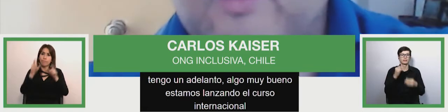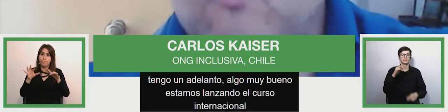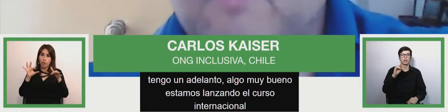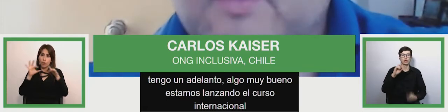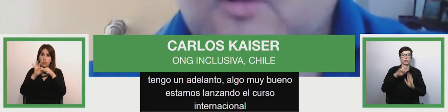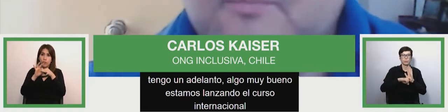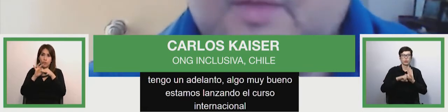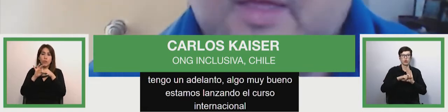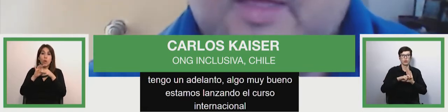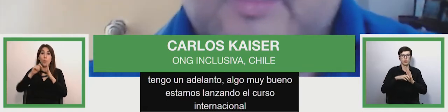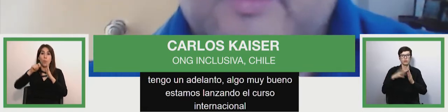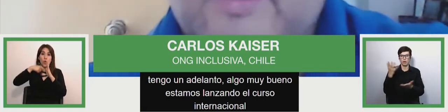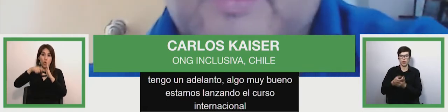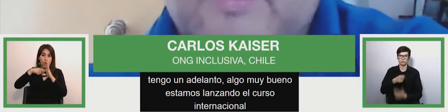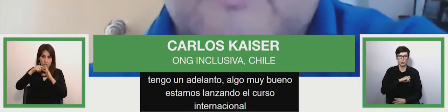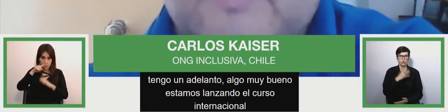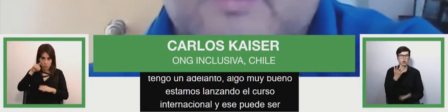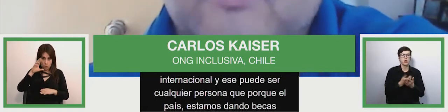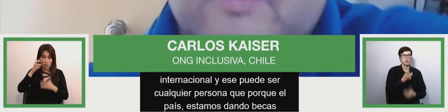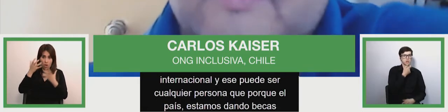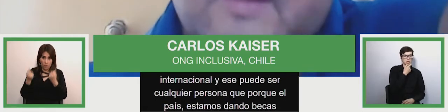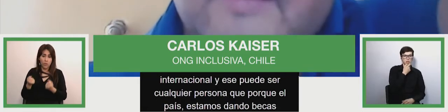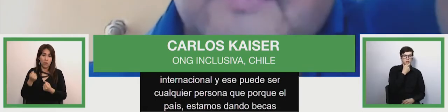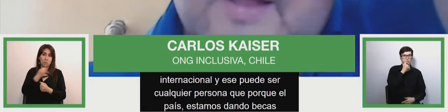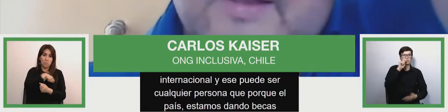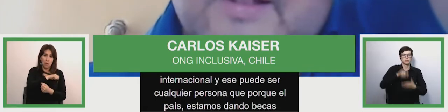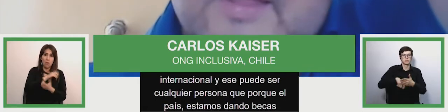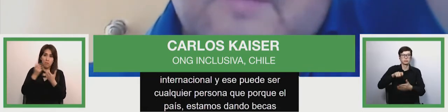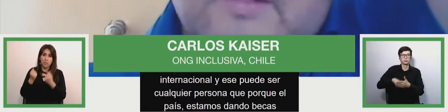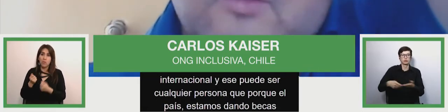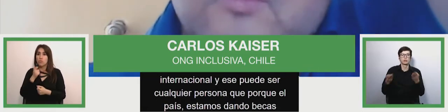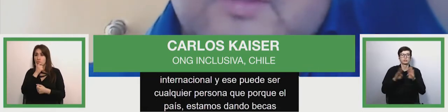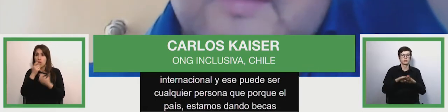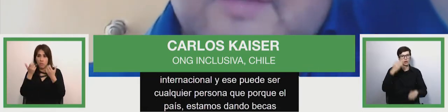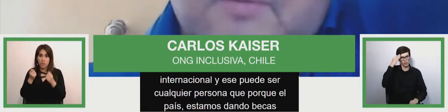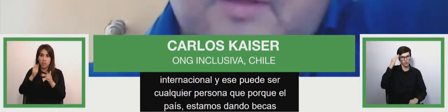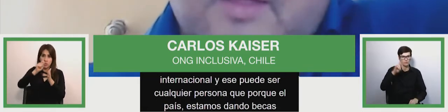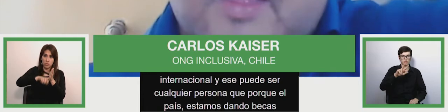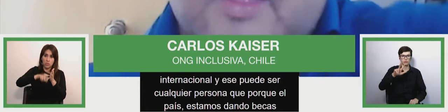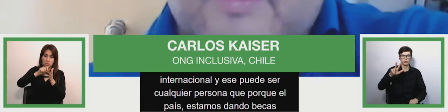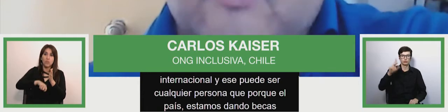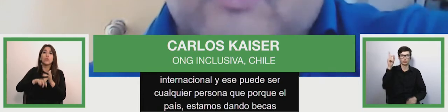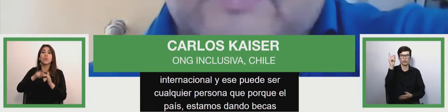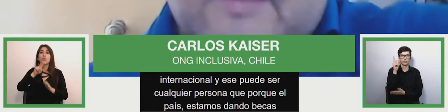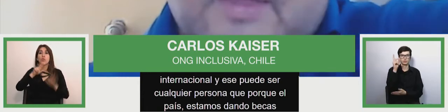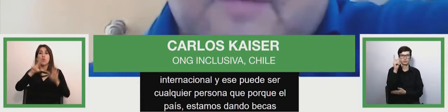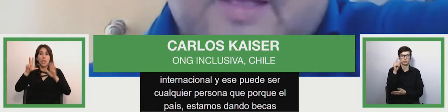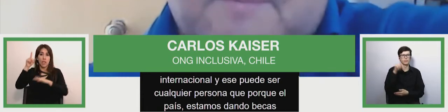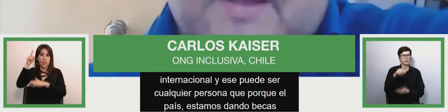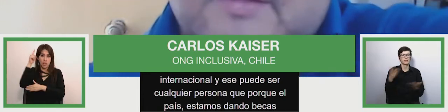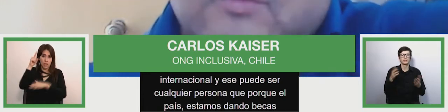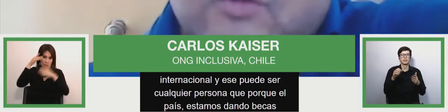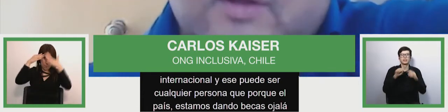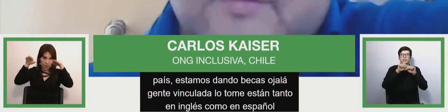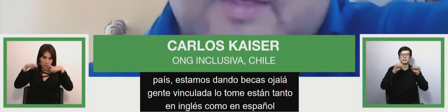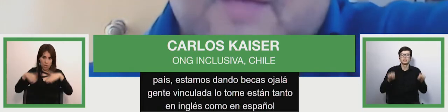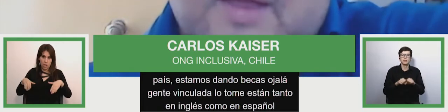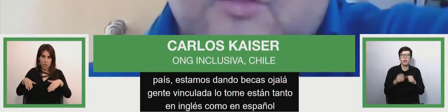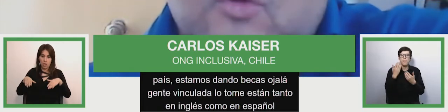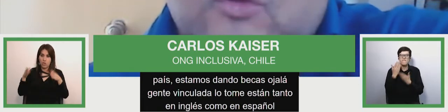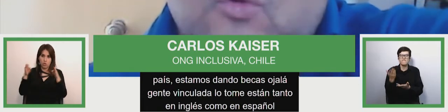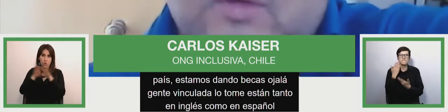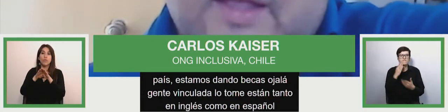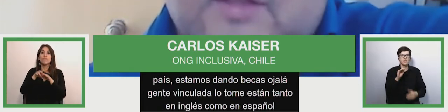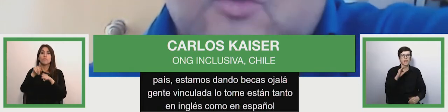inglés como en español las inscripciones se van a cerrar el día 28 de diciembre es un sistema de becas para instituciones es